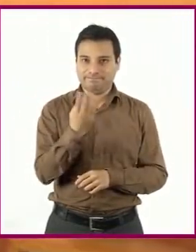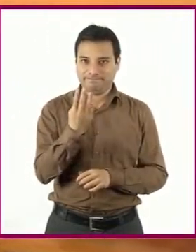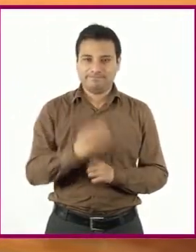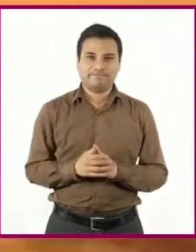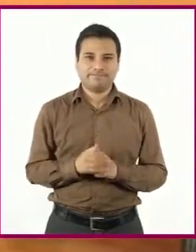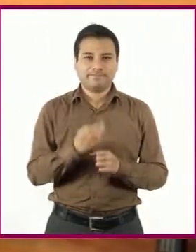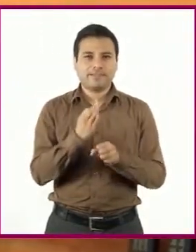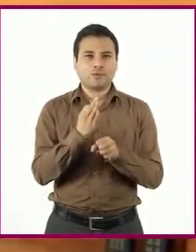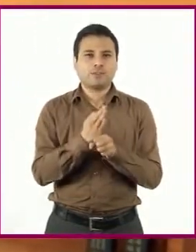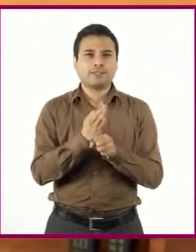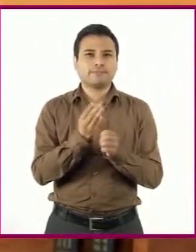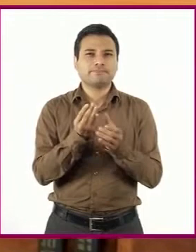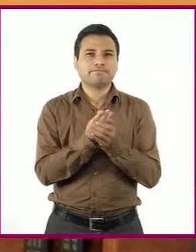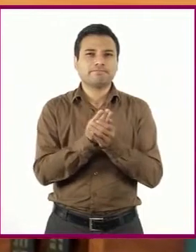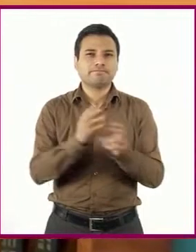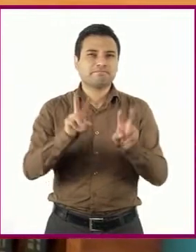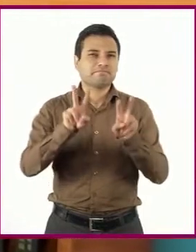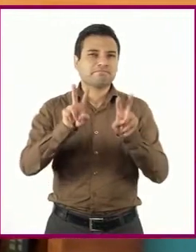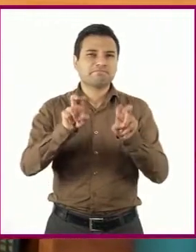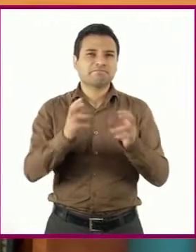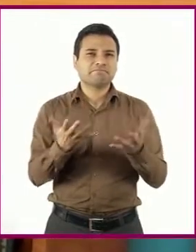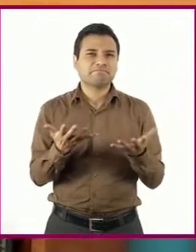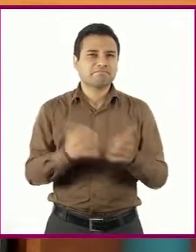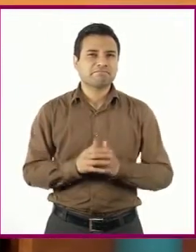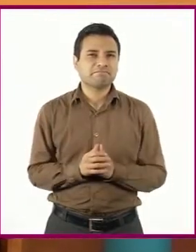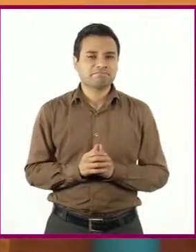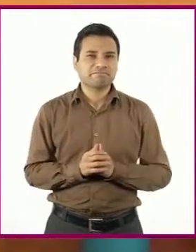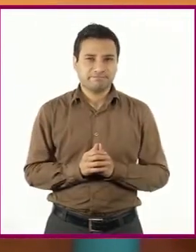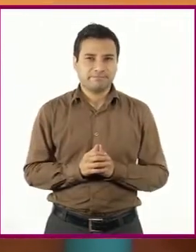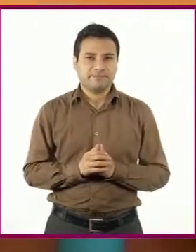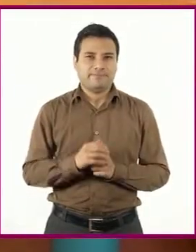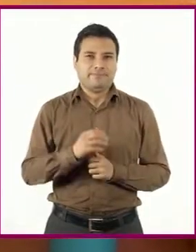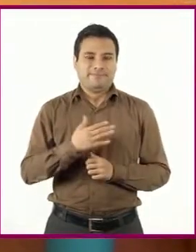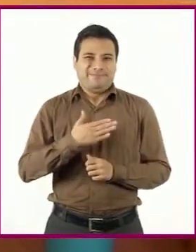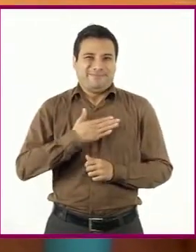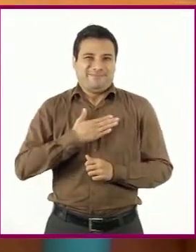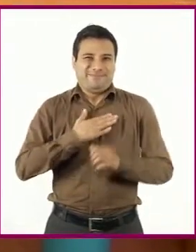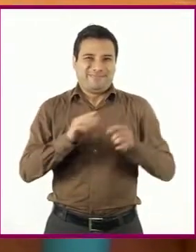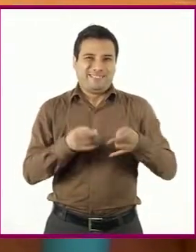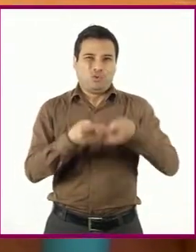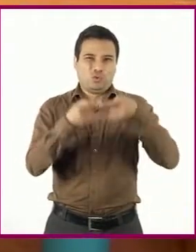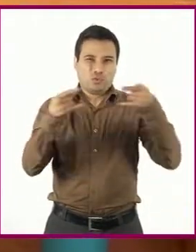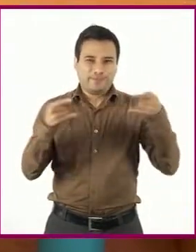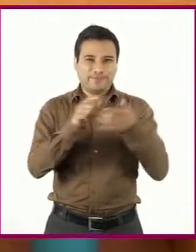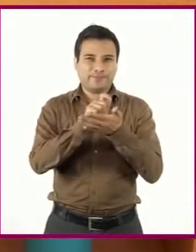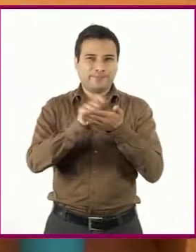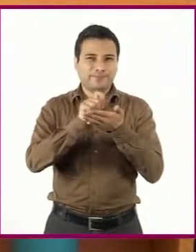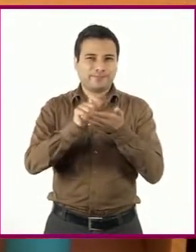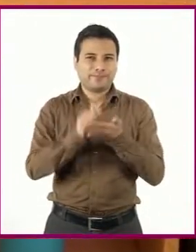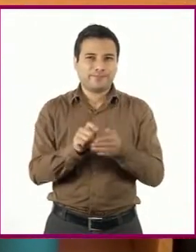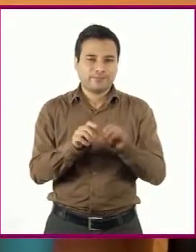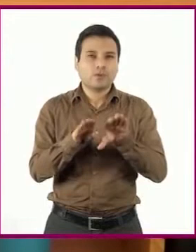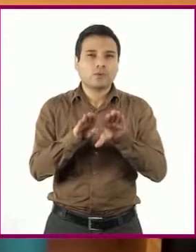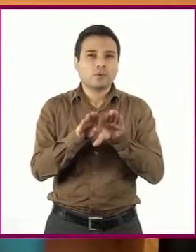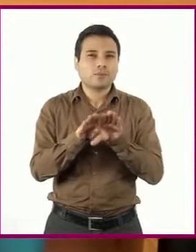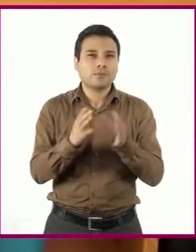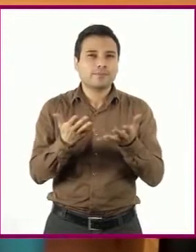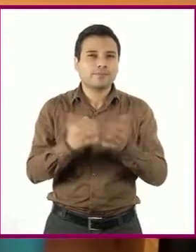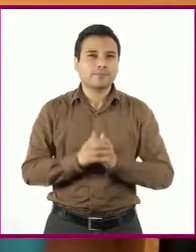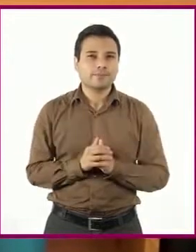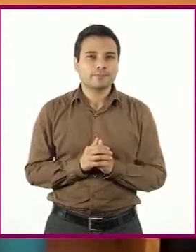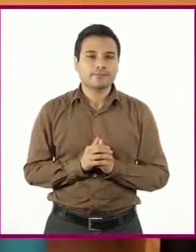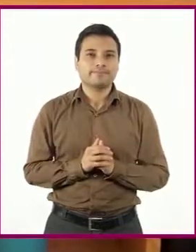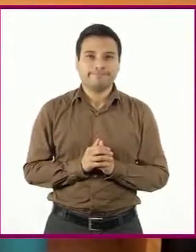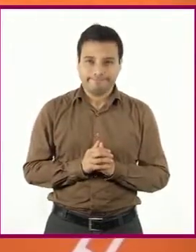sesión, hablaremos sobre cómo son las autobiografías. Con esto, nos referimos a que, a partir de